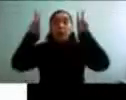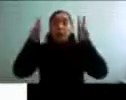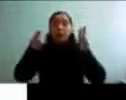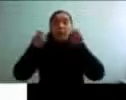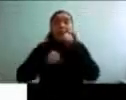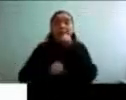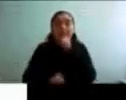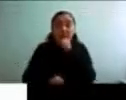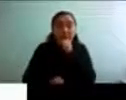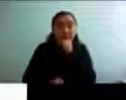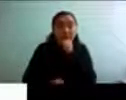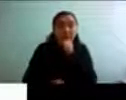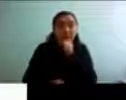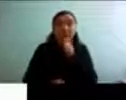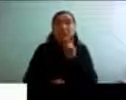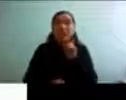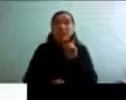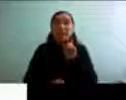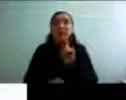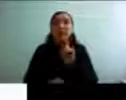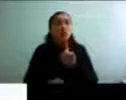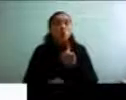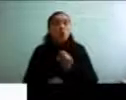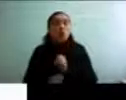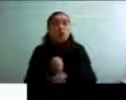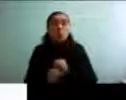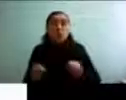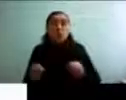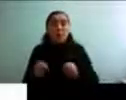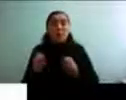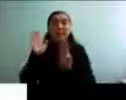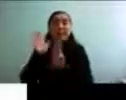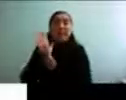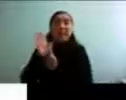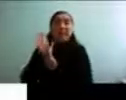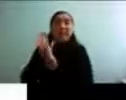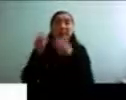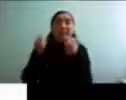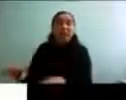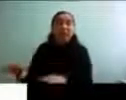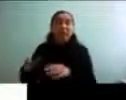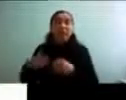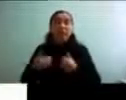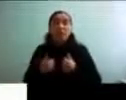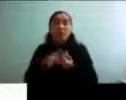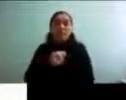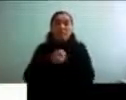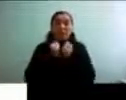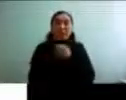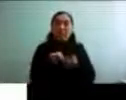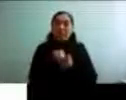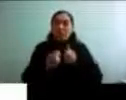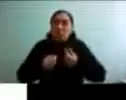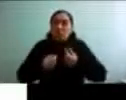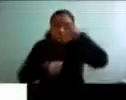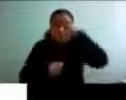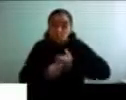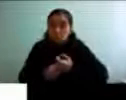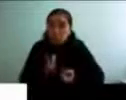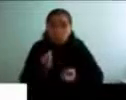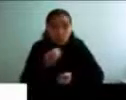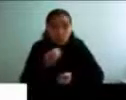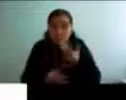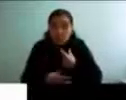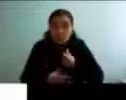no nos pueden quitar nuestra identidad, no nos pueden transformar en una persona que no